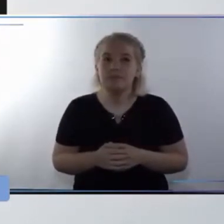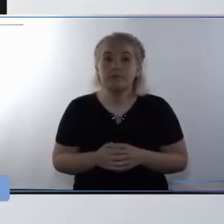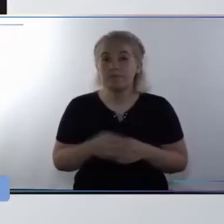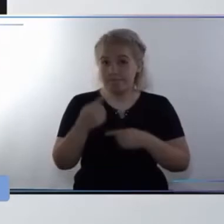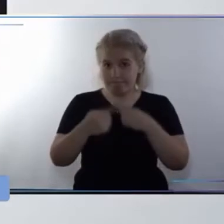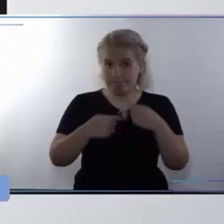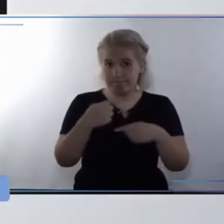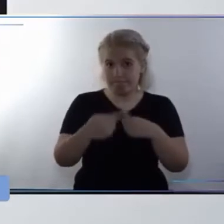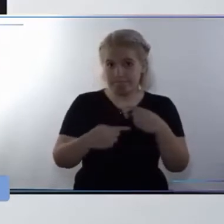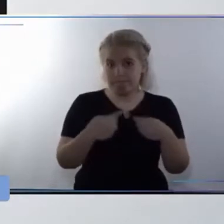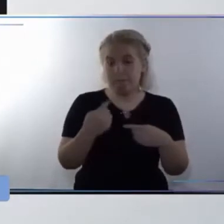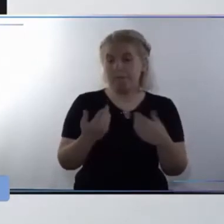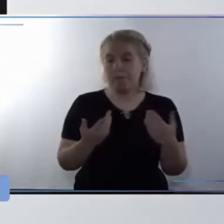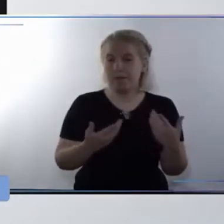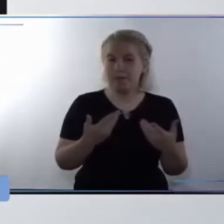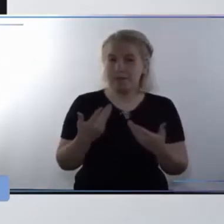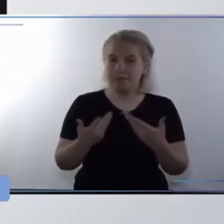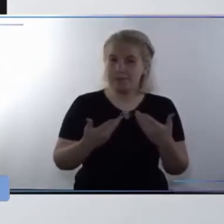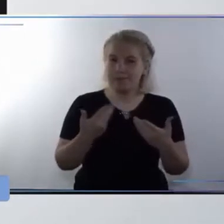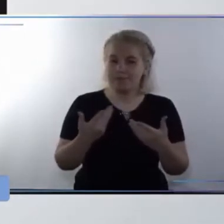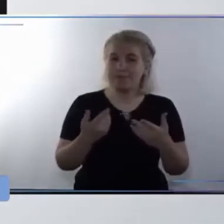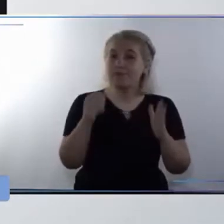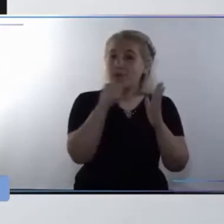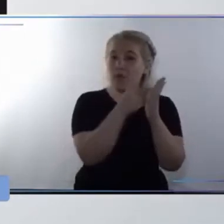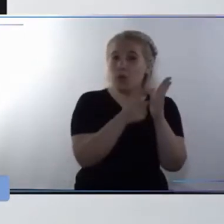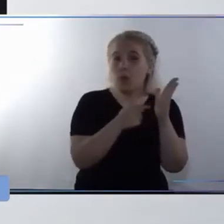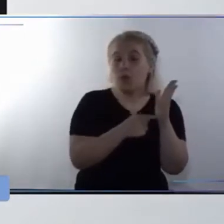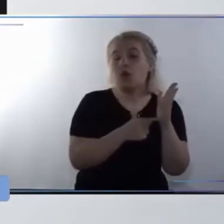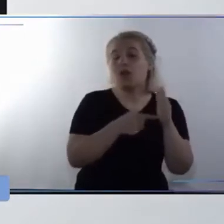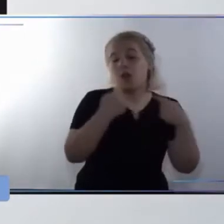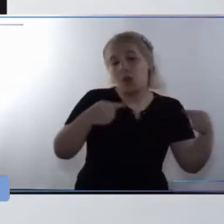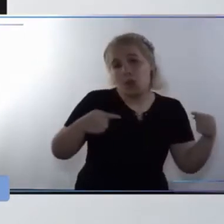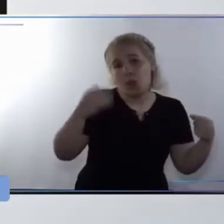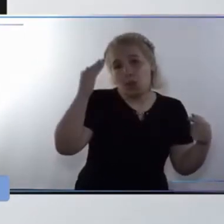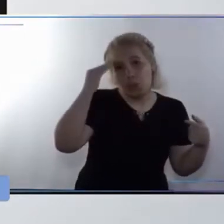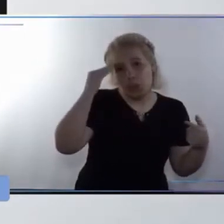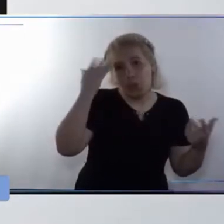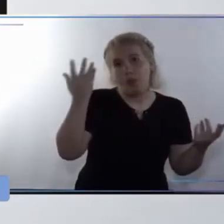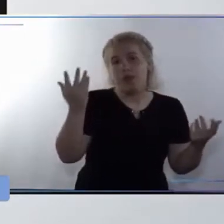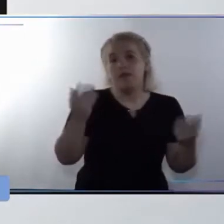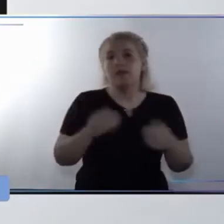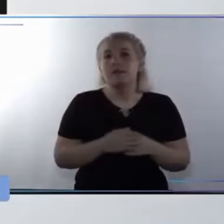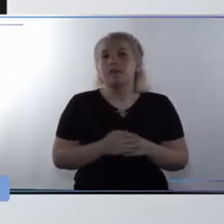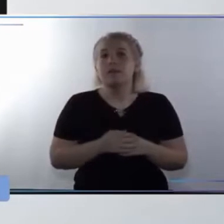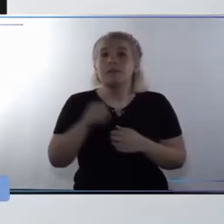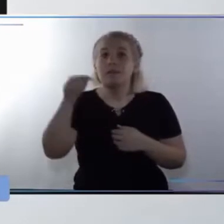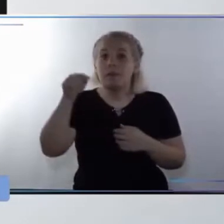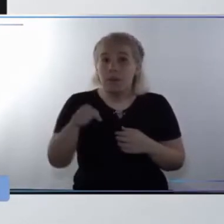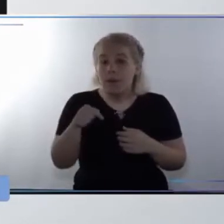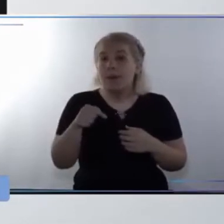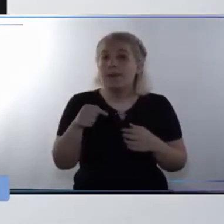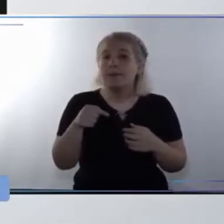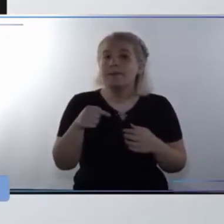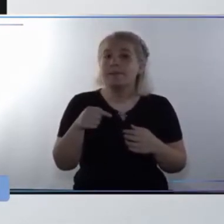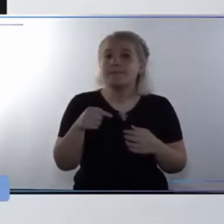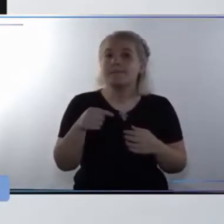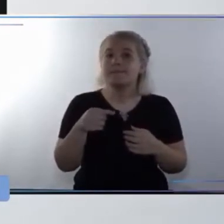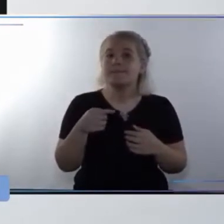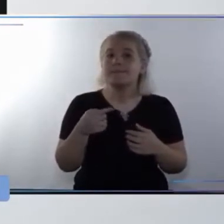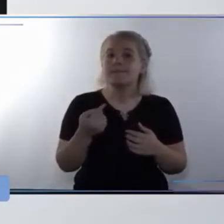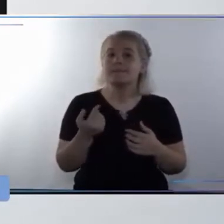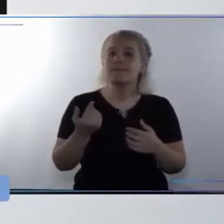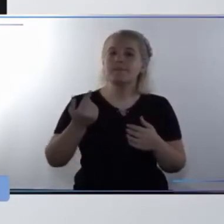Seguimos con los indicadores de los bienes culturales. Bueno, y acá tenemos, en relación al tema de